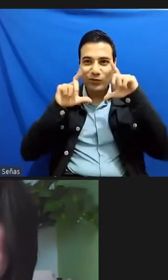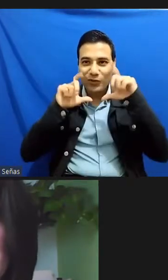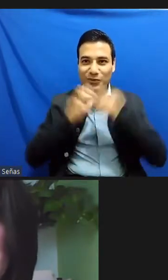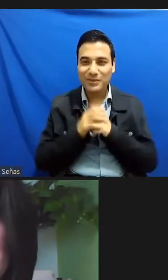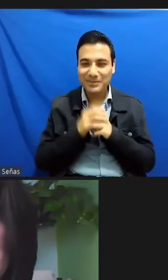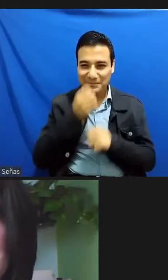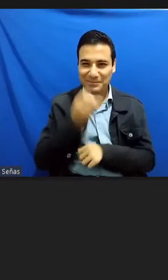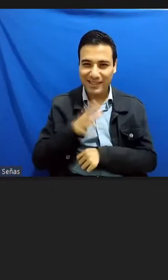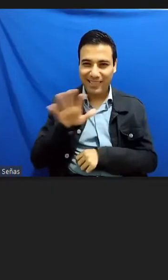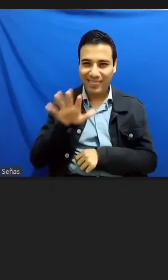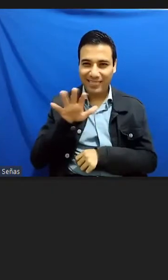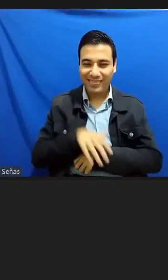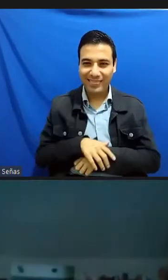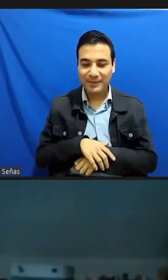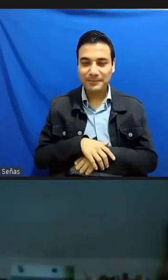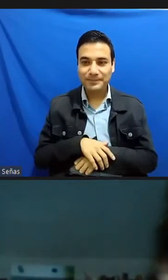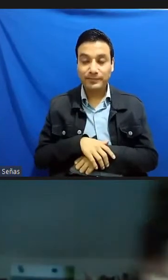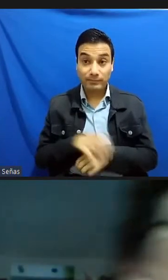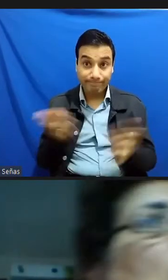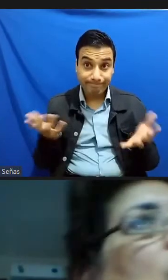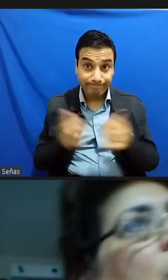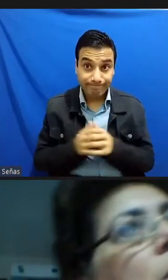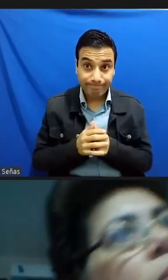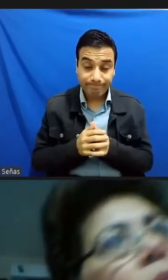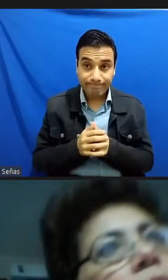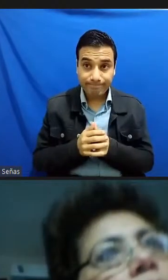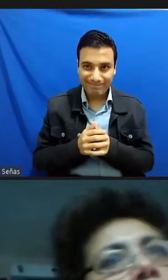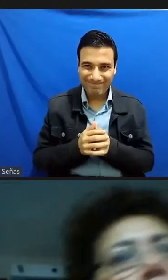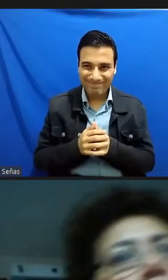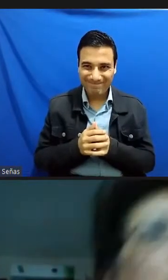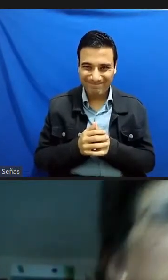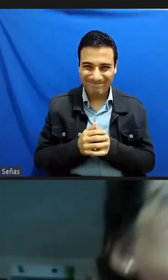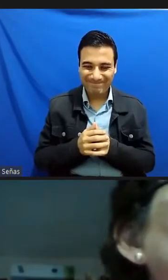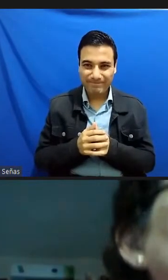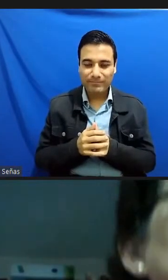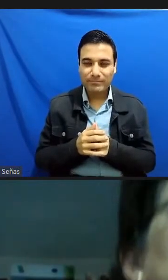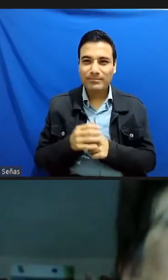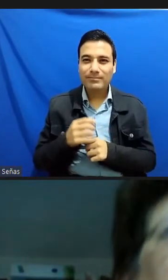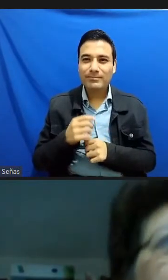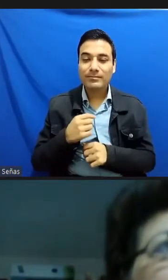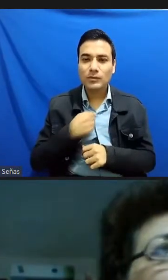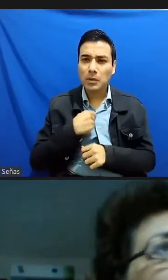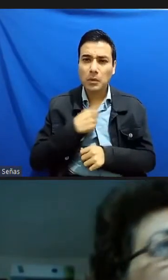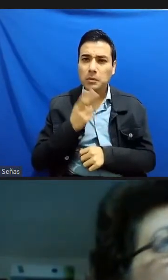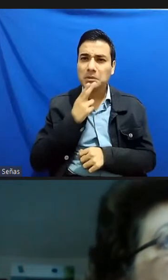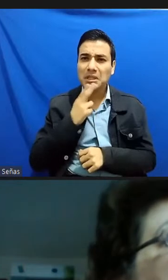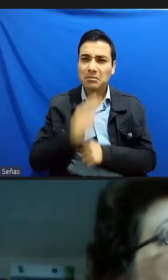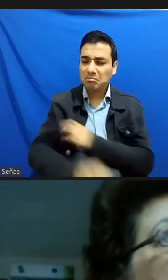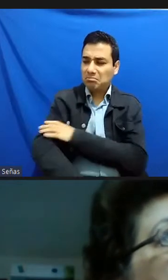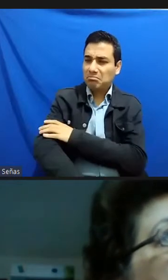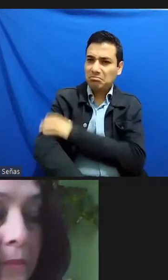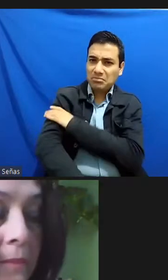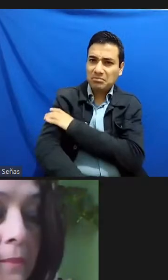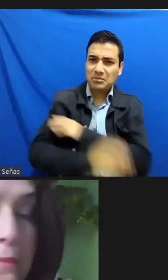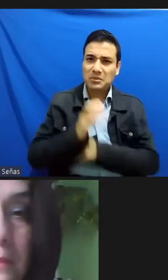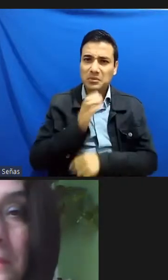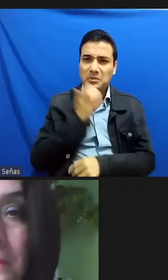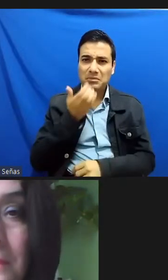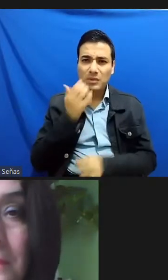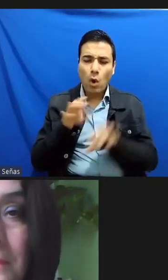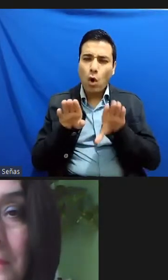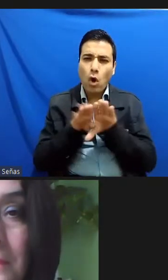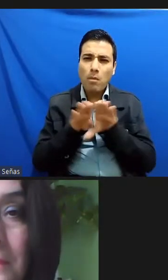cómo a partir de este ser otro y utilizar las prótesis como si fueran un ornamento